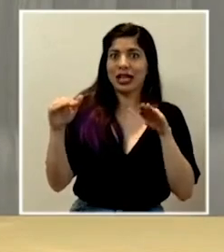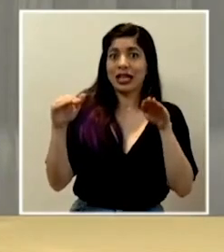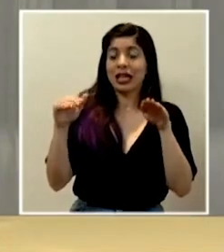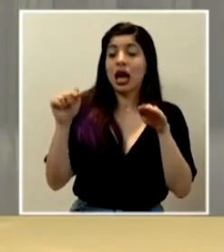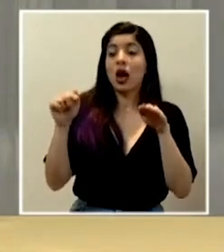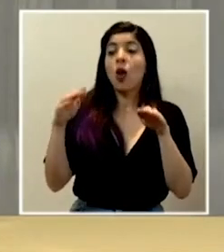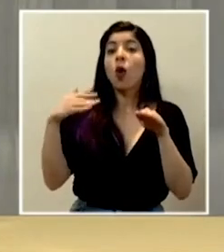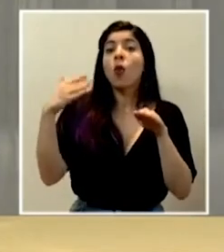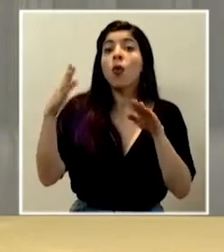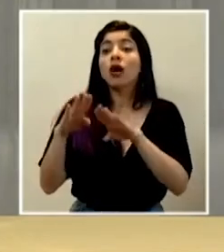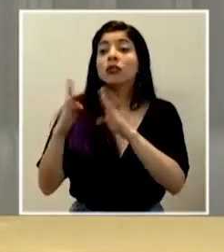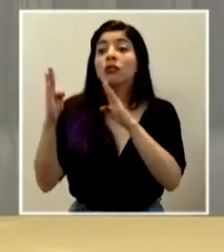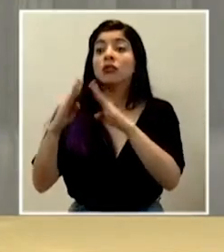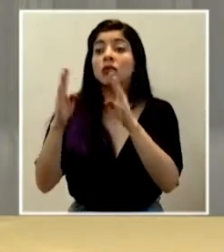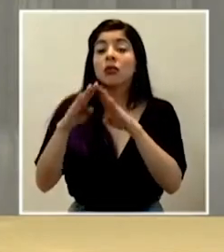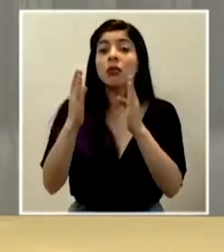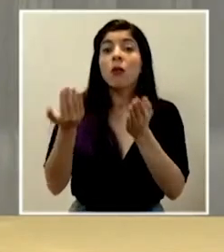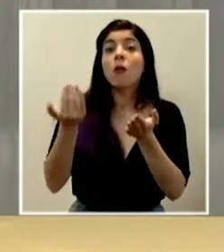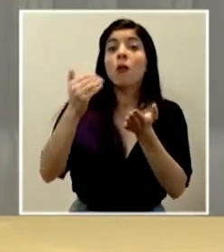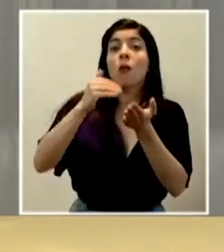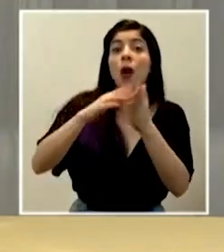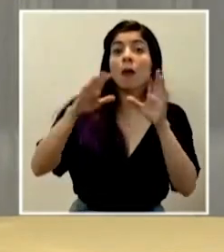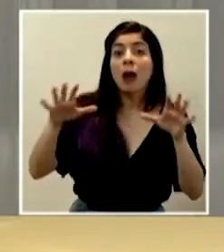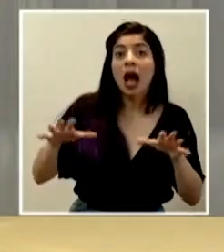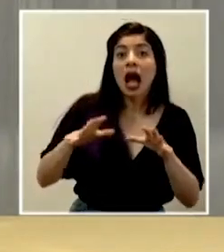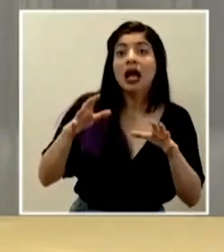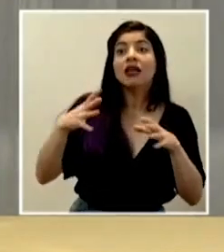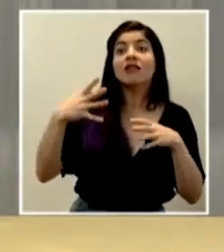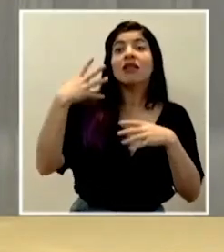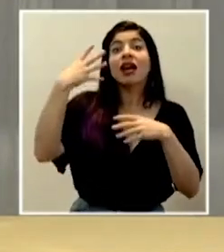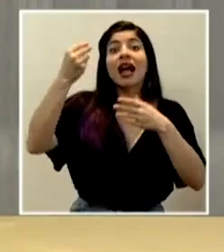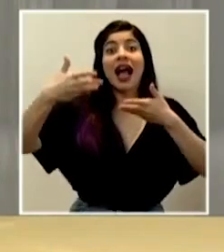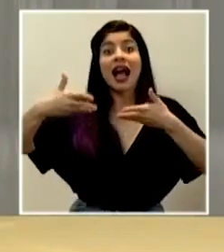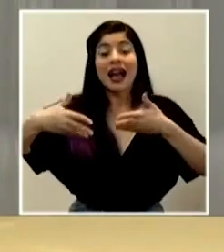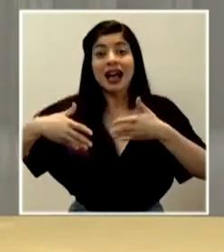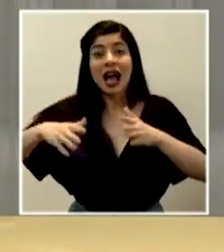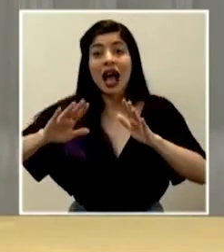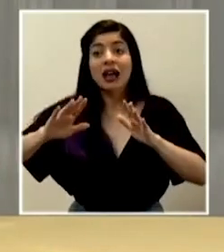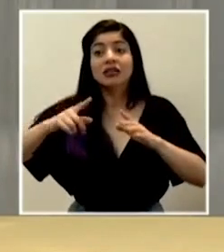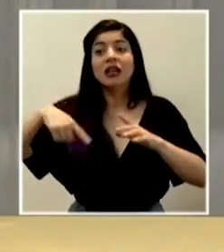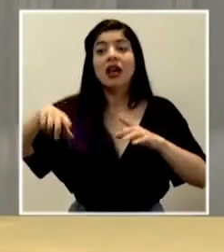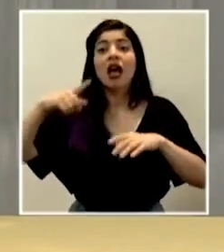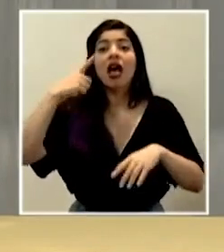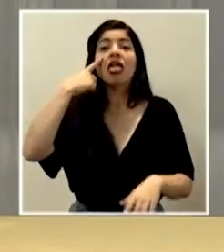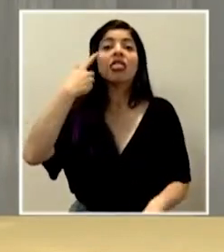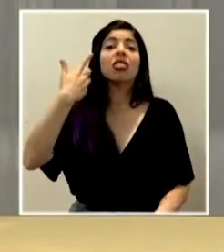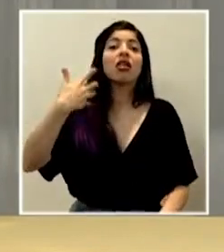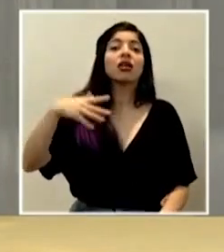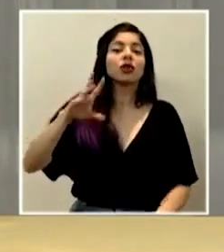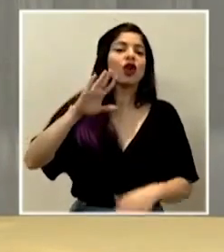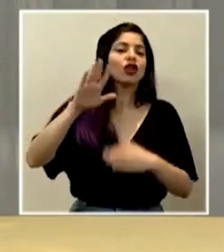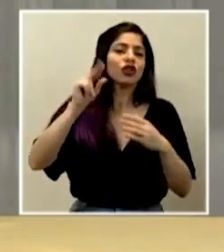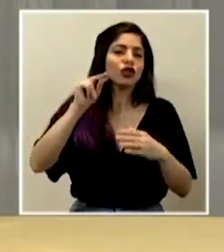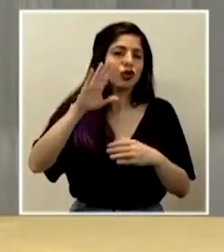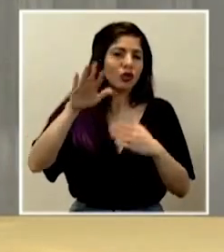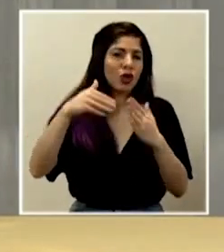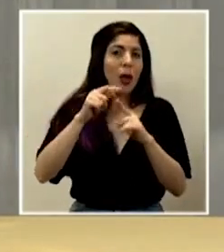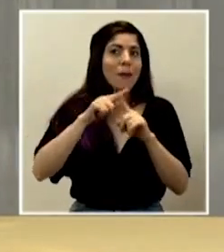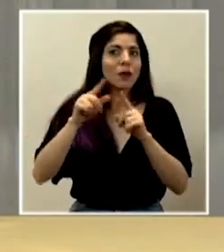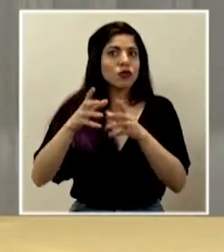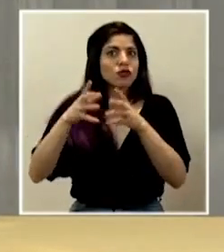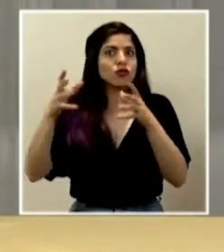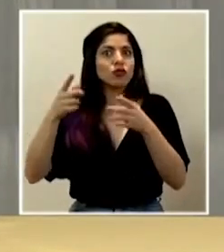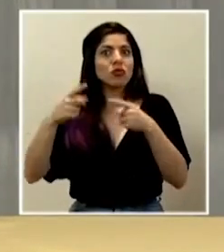retomado actividades, cuando han salido a las calles, lo han hecho de forma descuidada, no le digo que todos, pero sí en un porcentaje